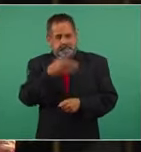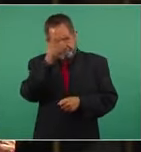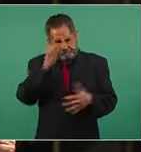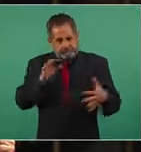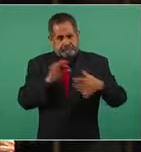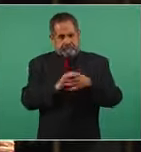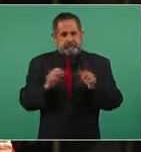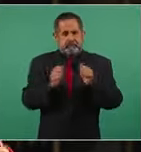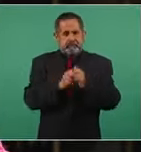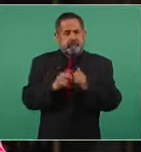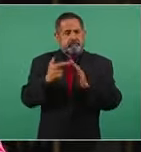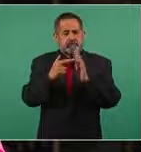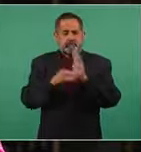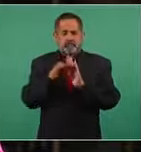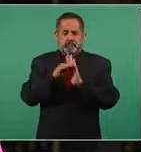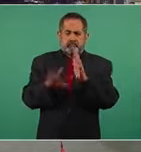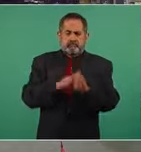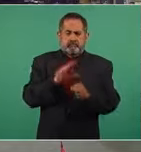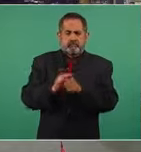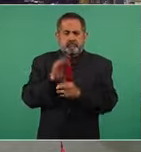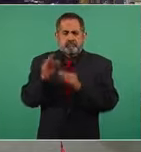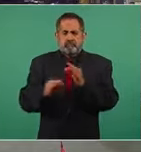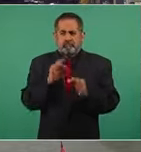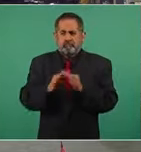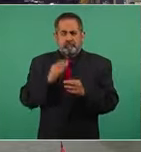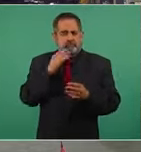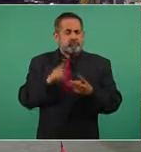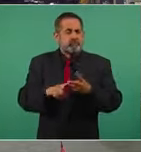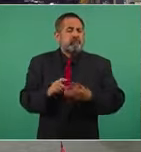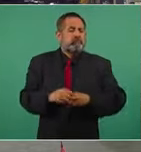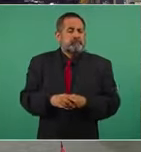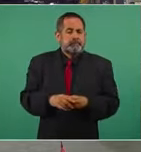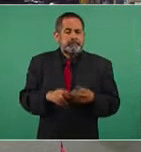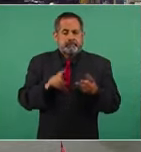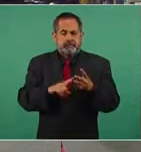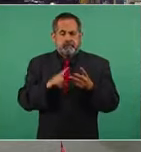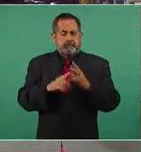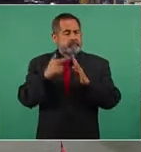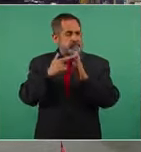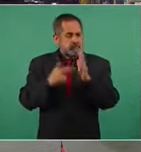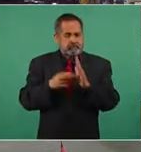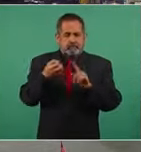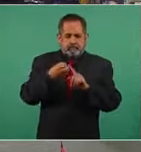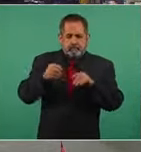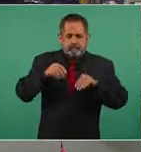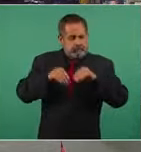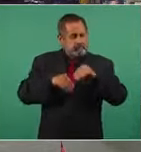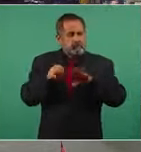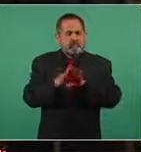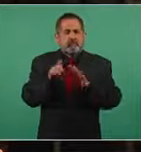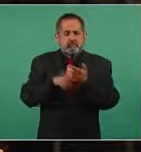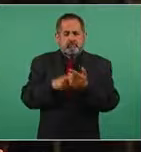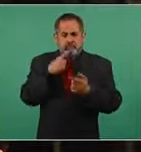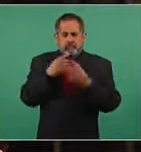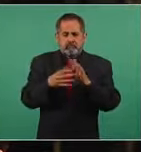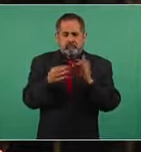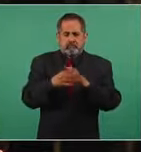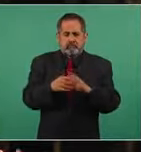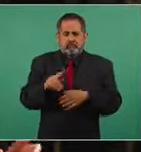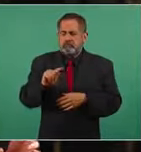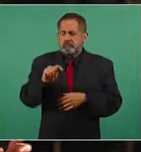se genera un marco legal pertinente para el subsistema, así como la emisión de reglas de operación para el subsistema de